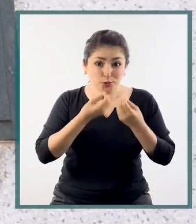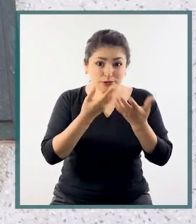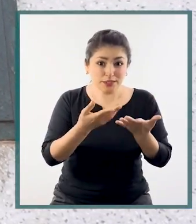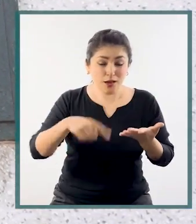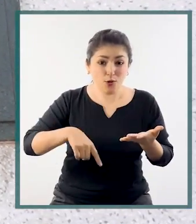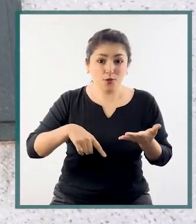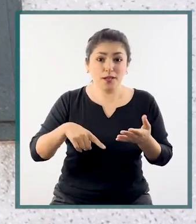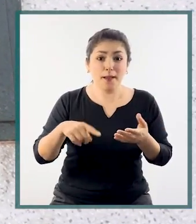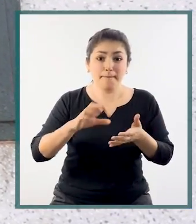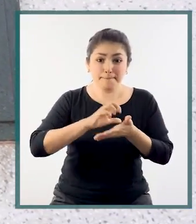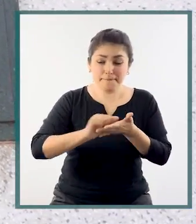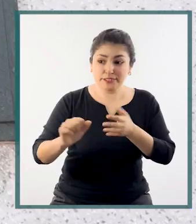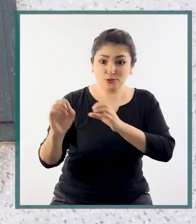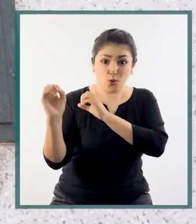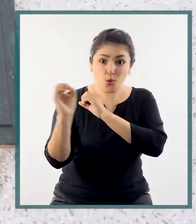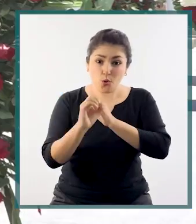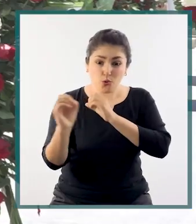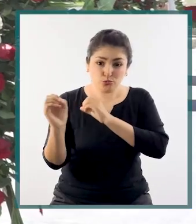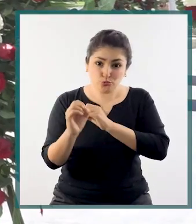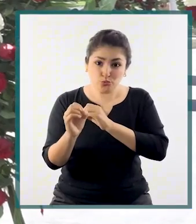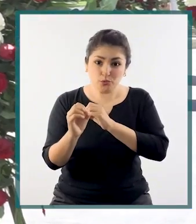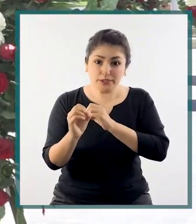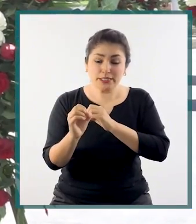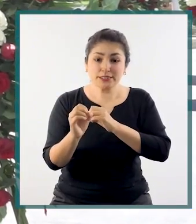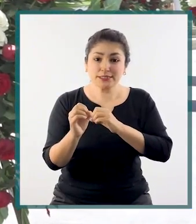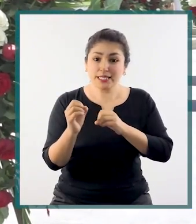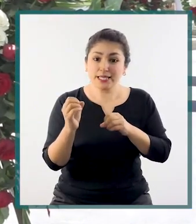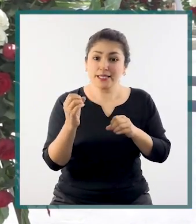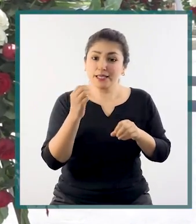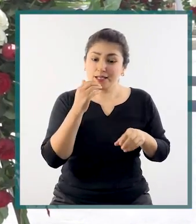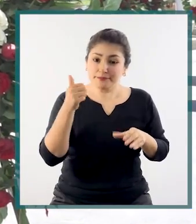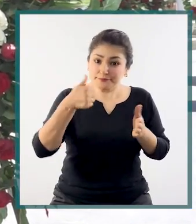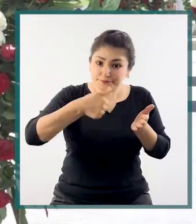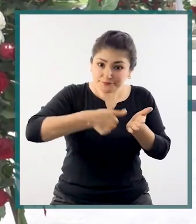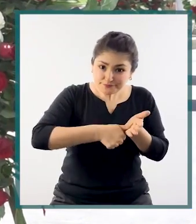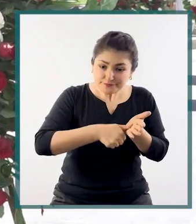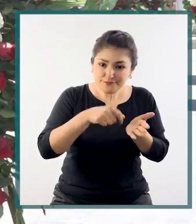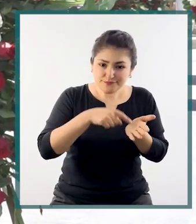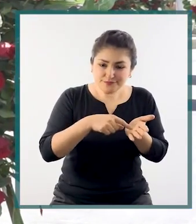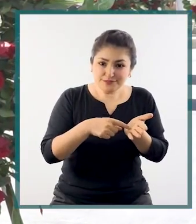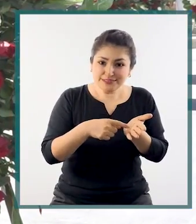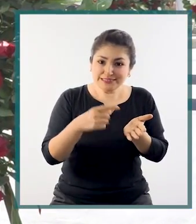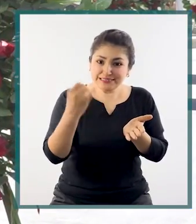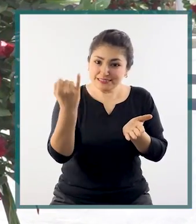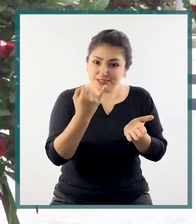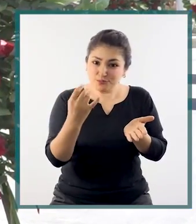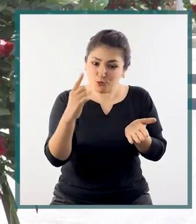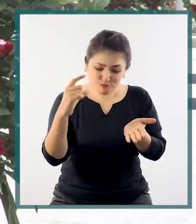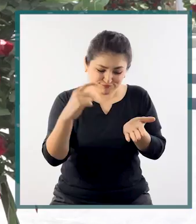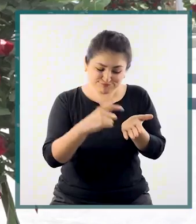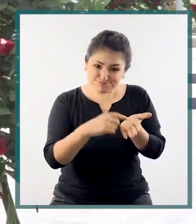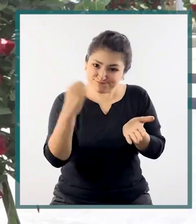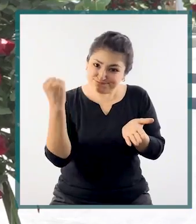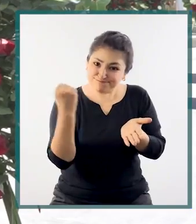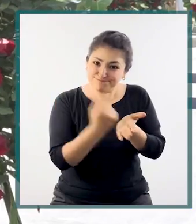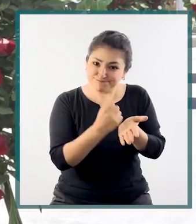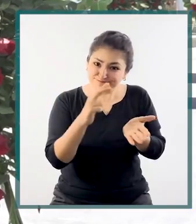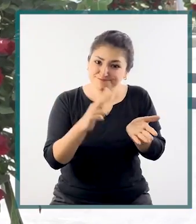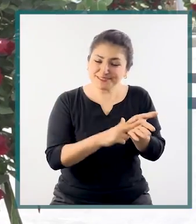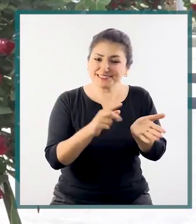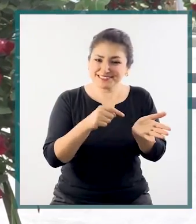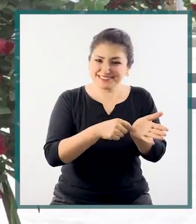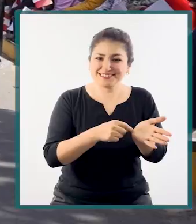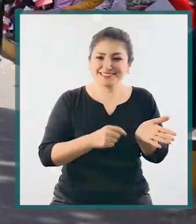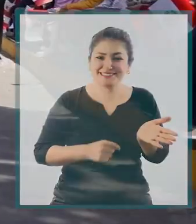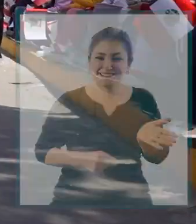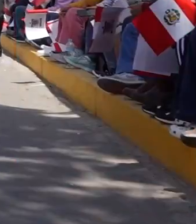a partir de octubre en todas las agencias postales de Serpods estará la figura de Andrés Razuri como un sello postal dentro de la colección